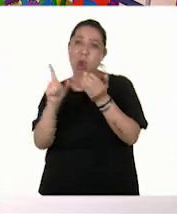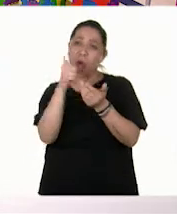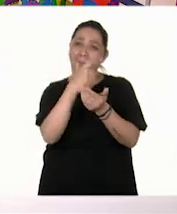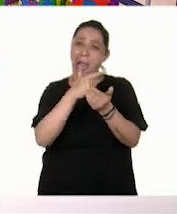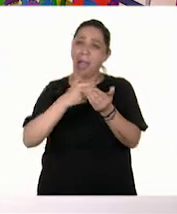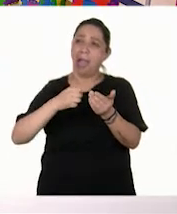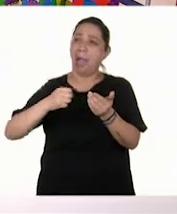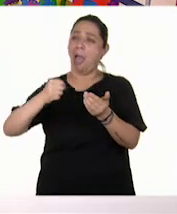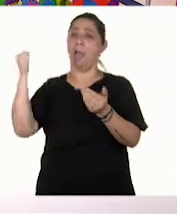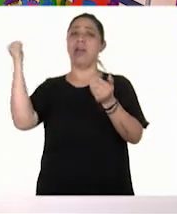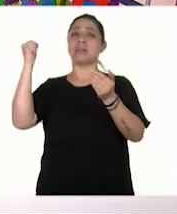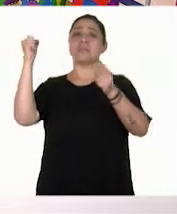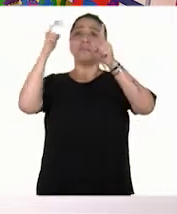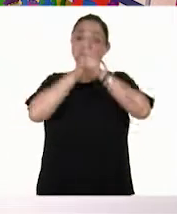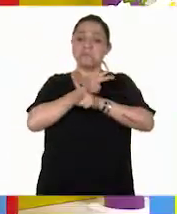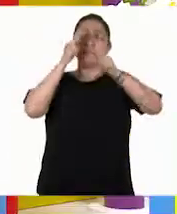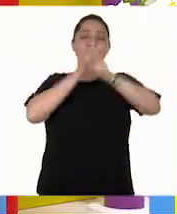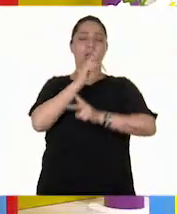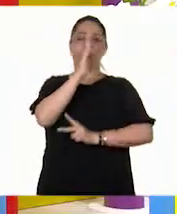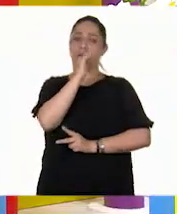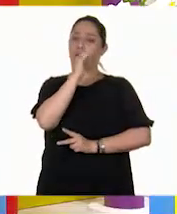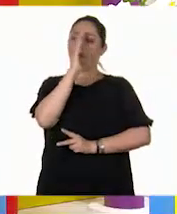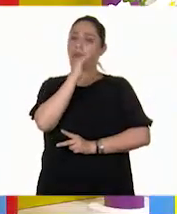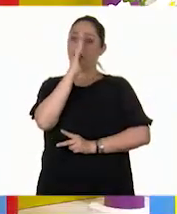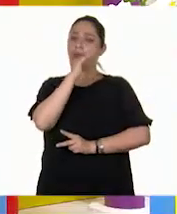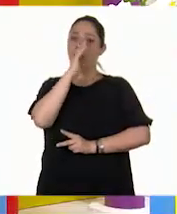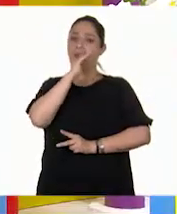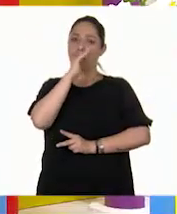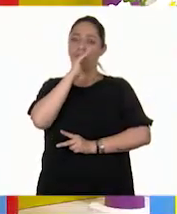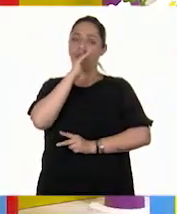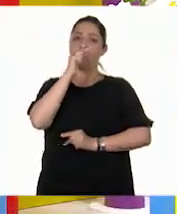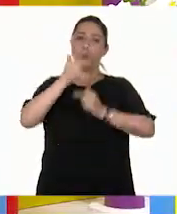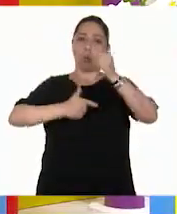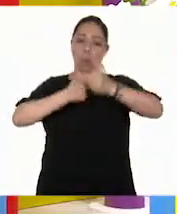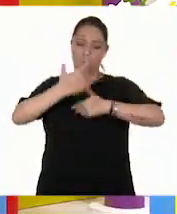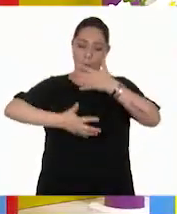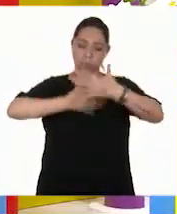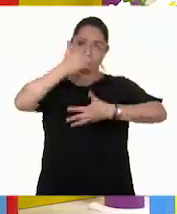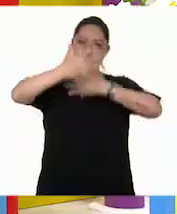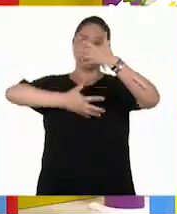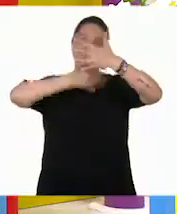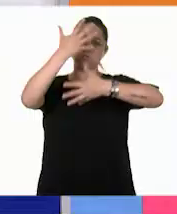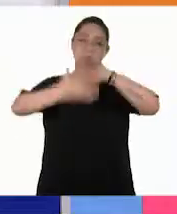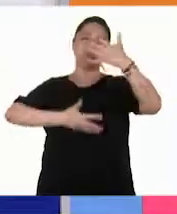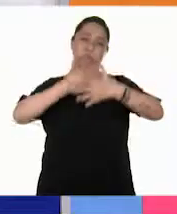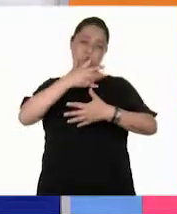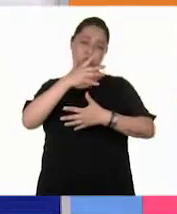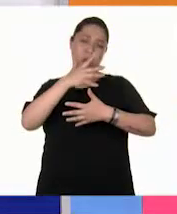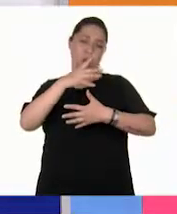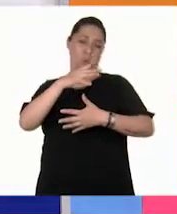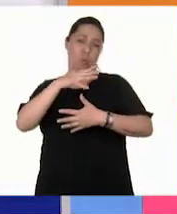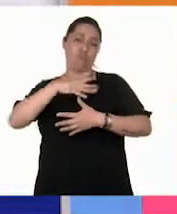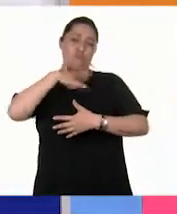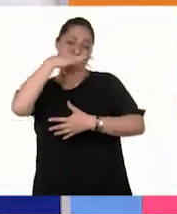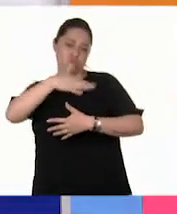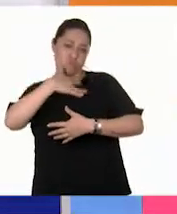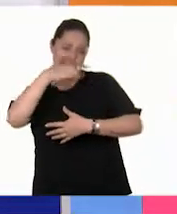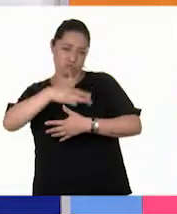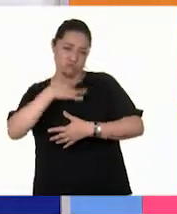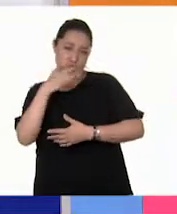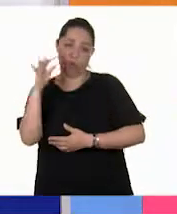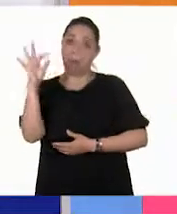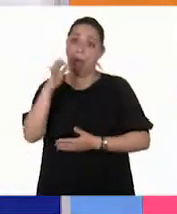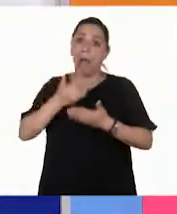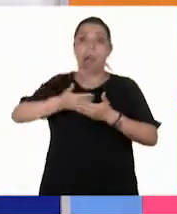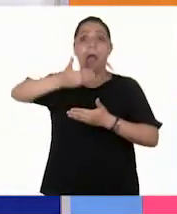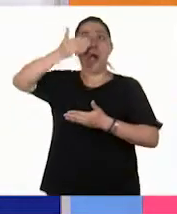podríamos respirar. Entonces, antes de que hubiera humanos, primero hubo plantas. Así es, Pepe. Pero ahora que ya hablamos